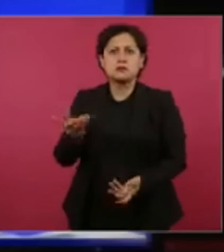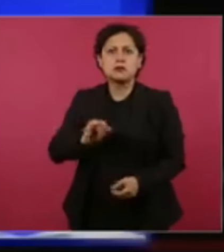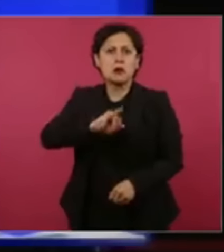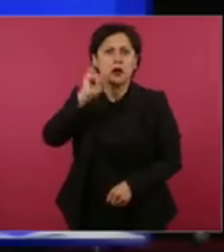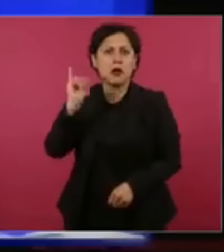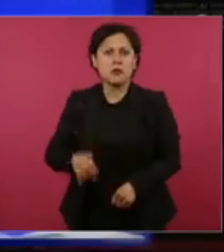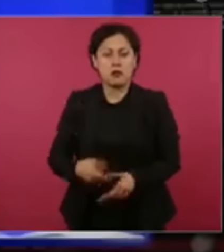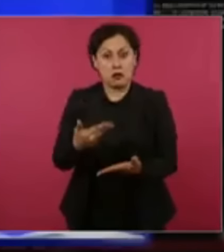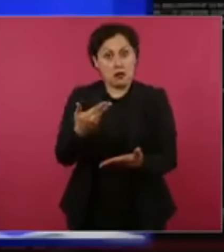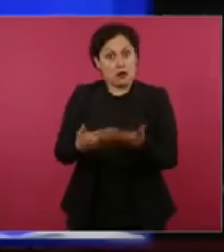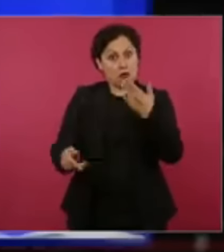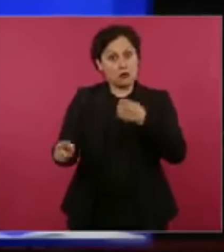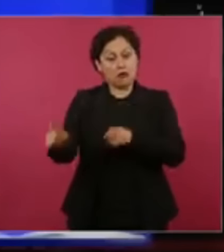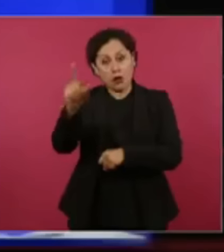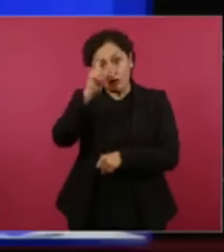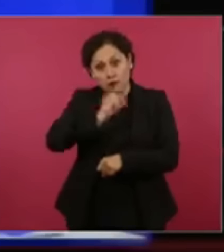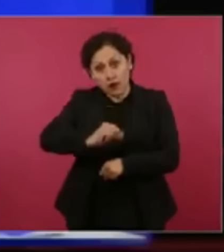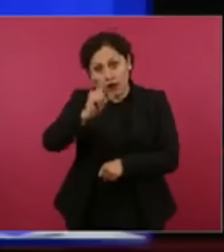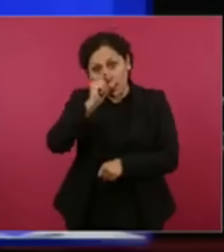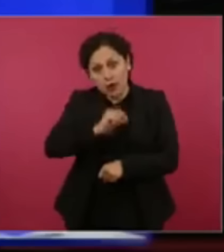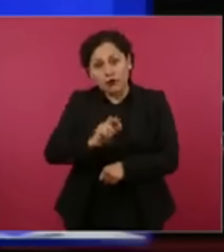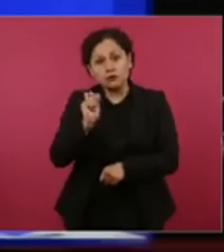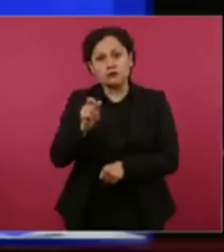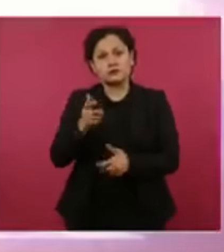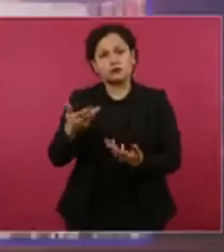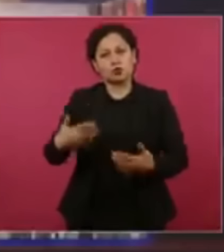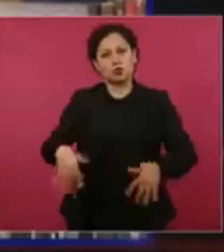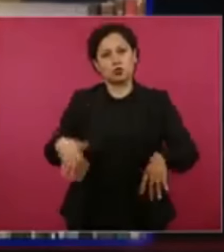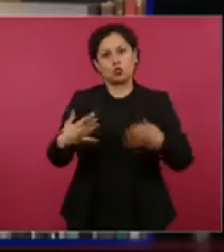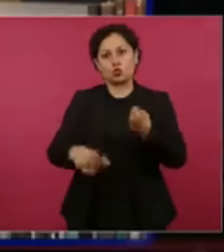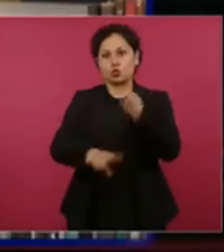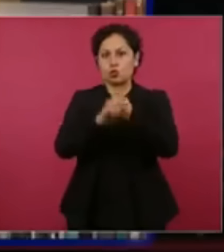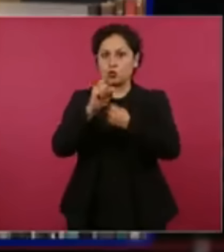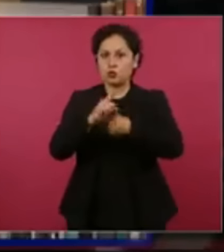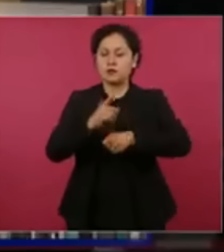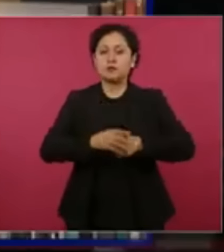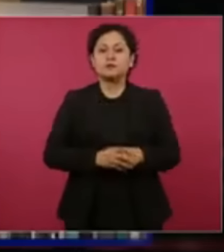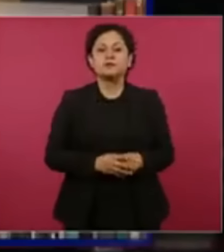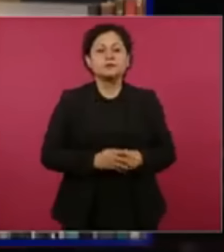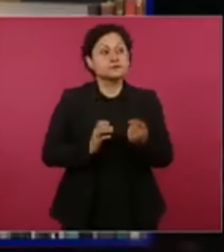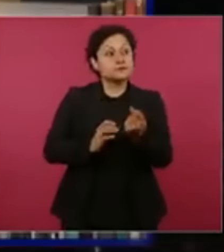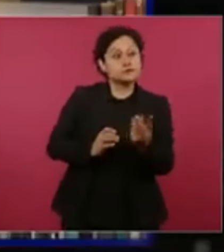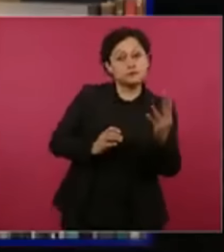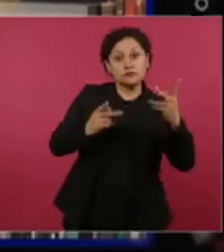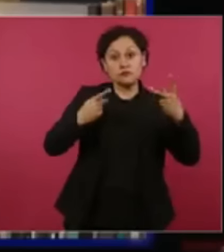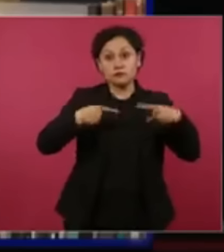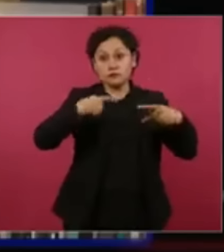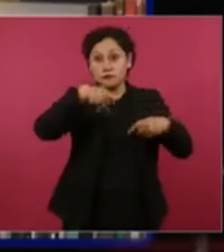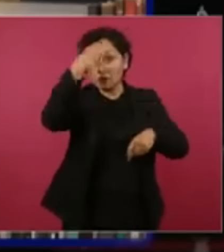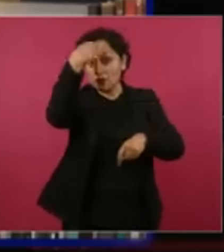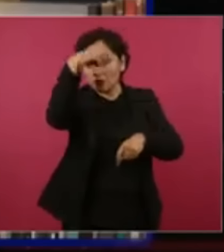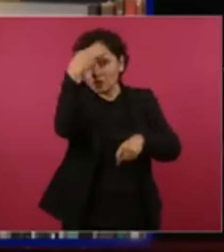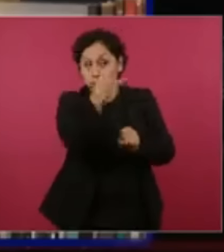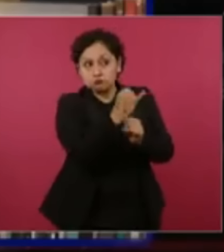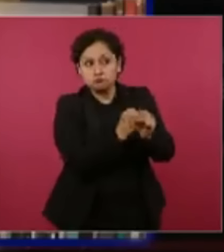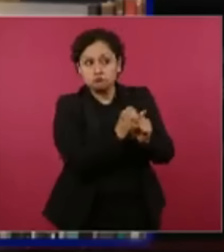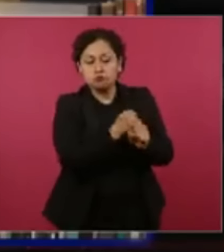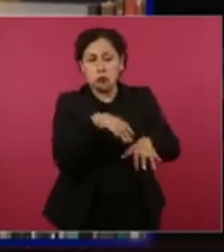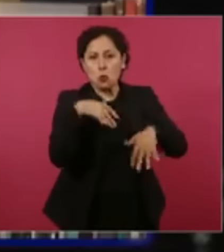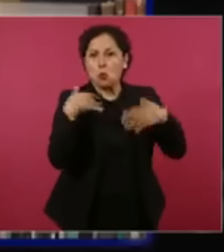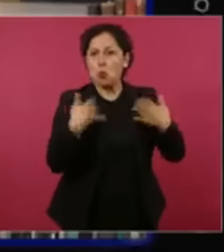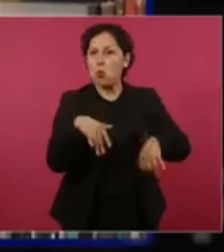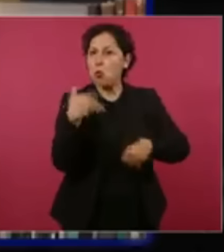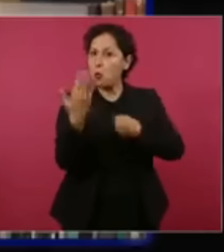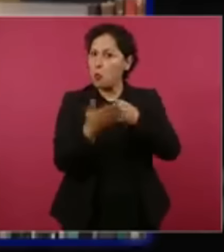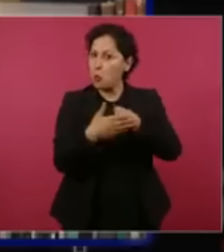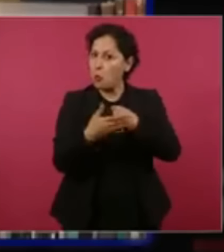eléctrico empieza a ser una crisis de apagones. Pero especialistas advierten que viene un periodo crítico del sistema eléctrico